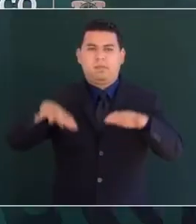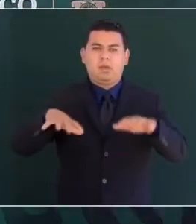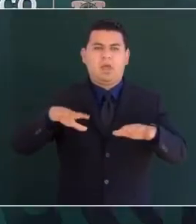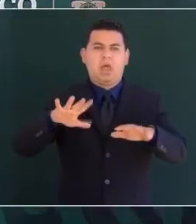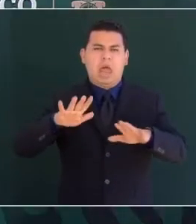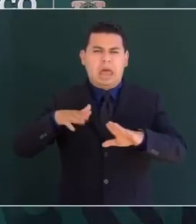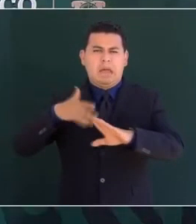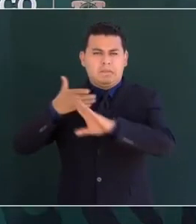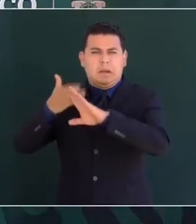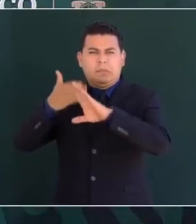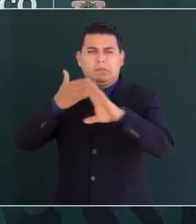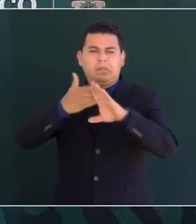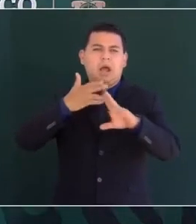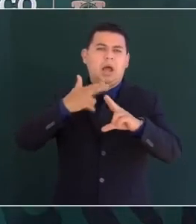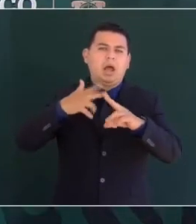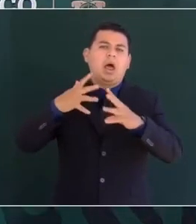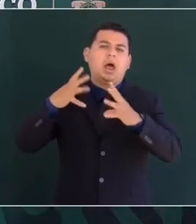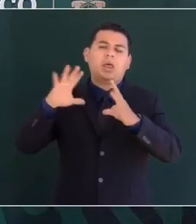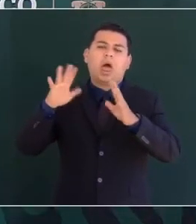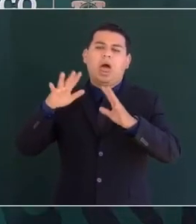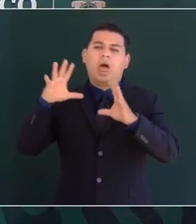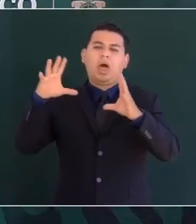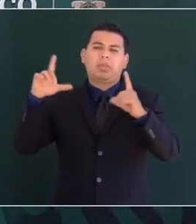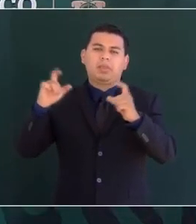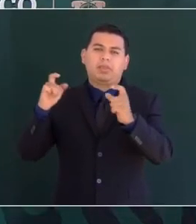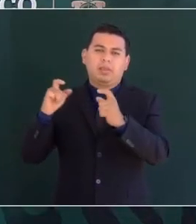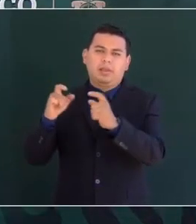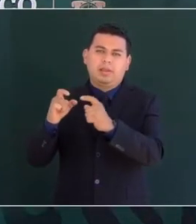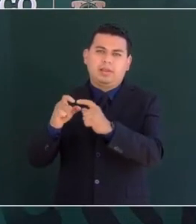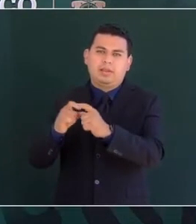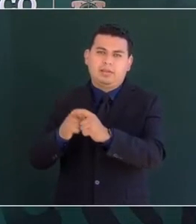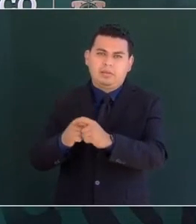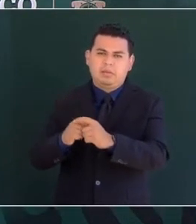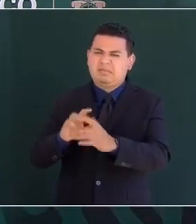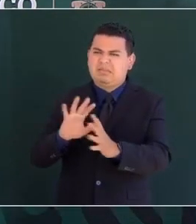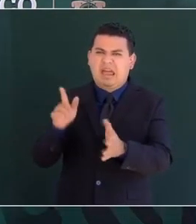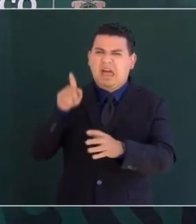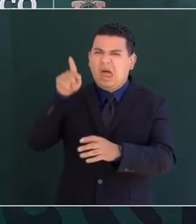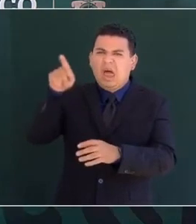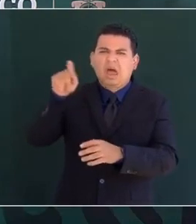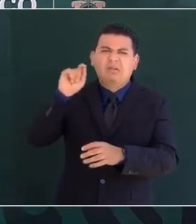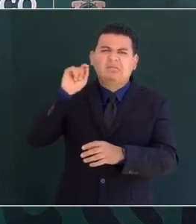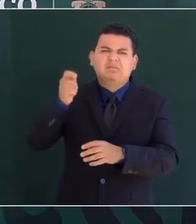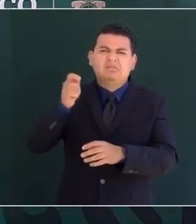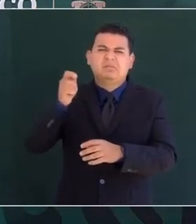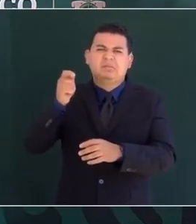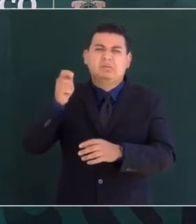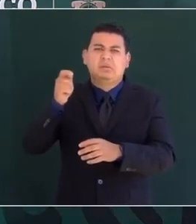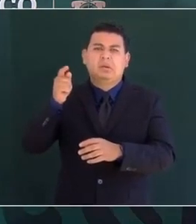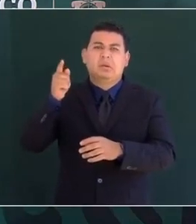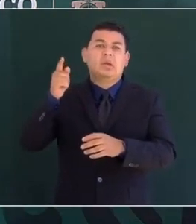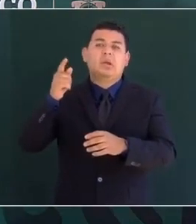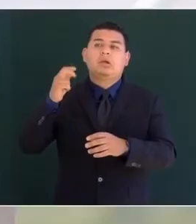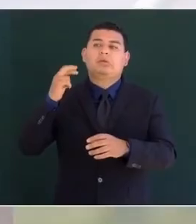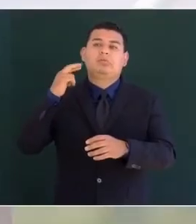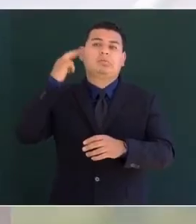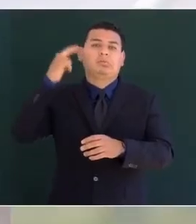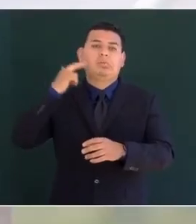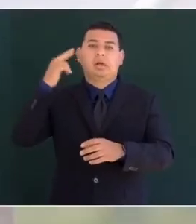a partir de entonces que se abolió el sistema de peones acasillados